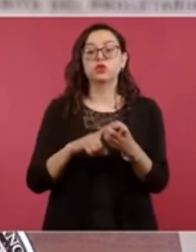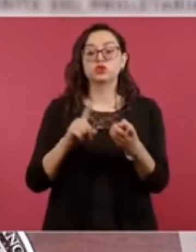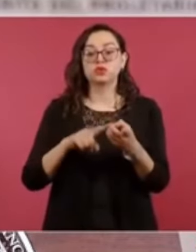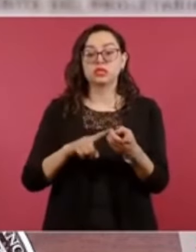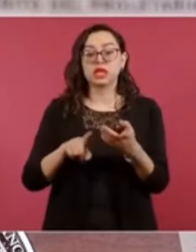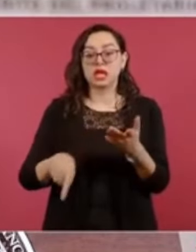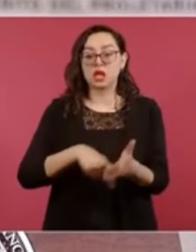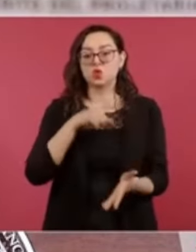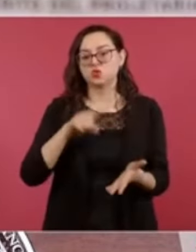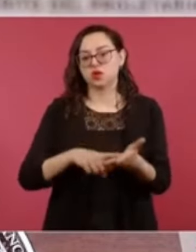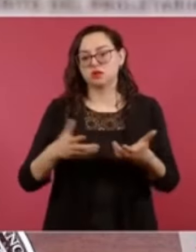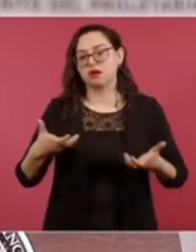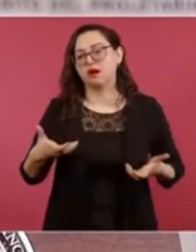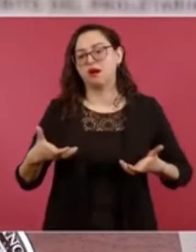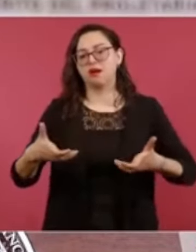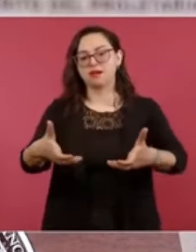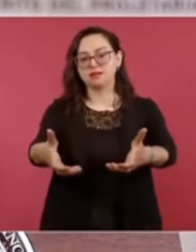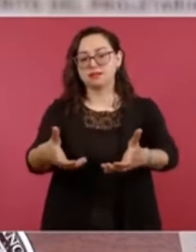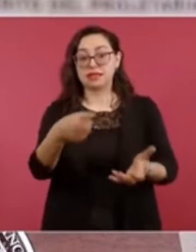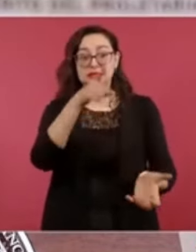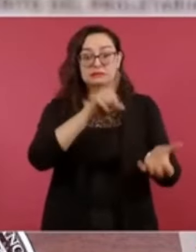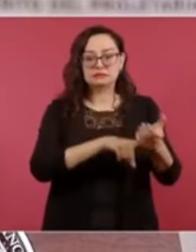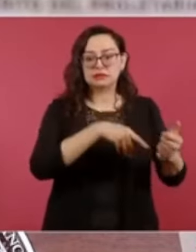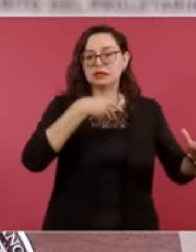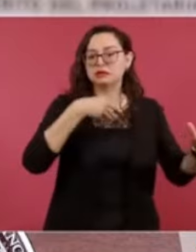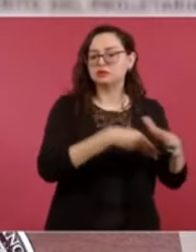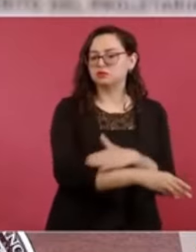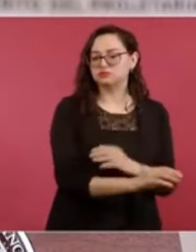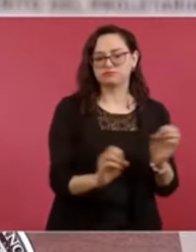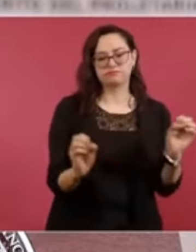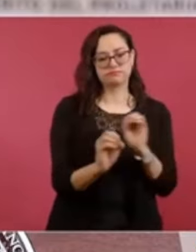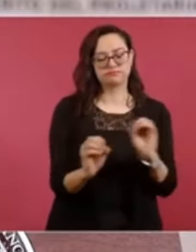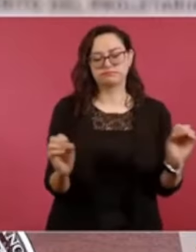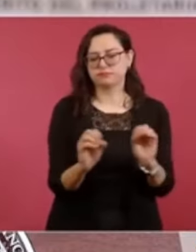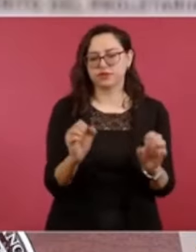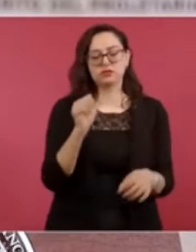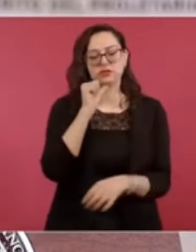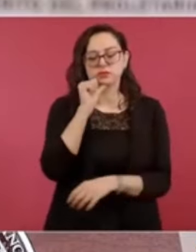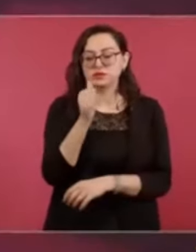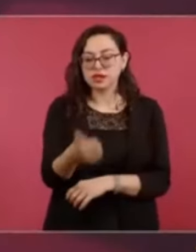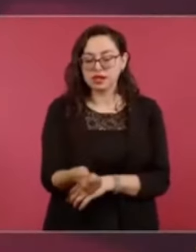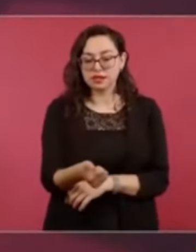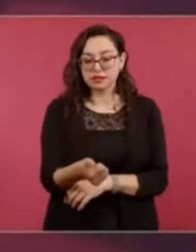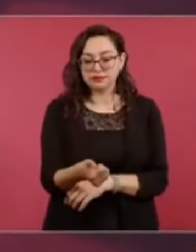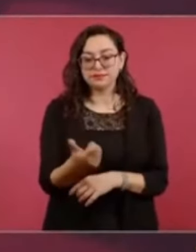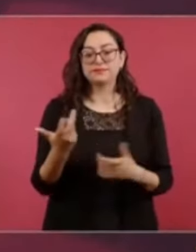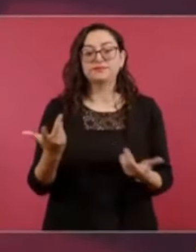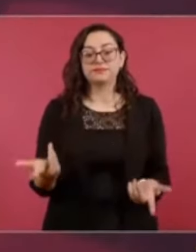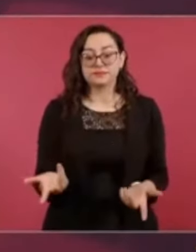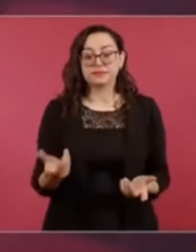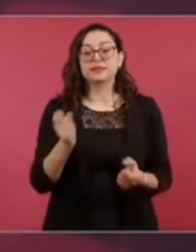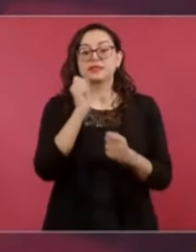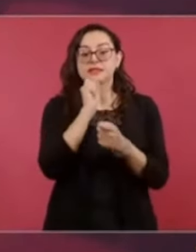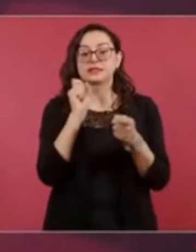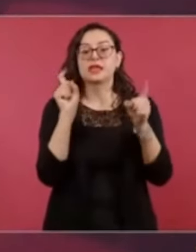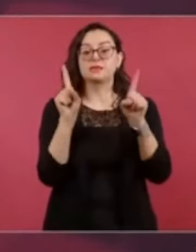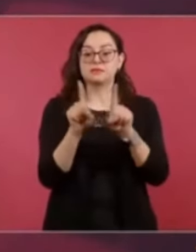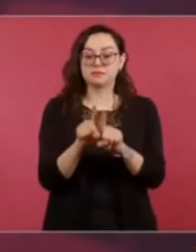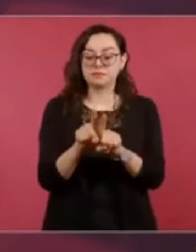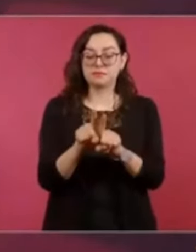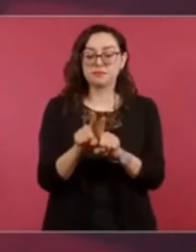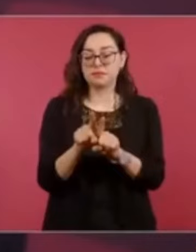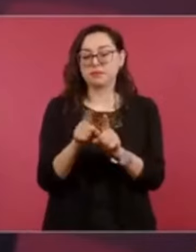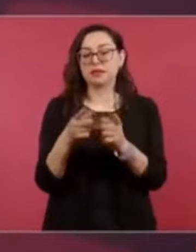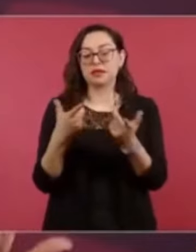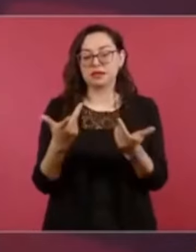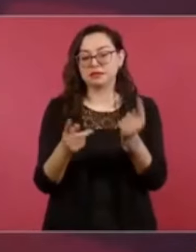pública y no ocurrió en las instalaciones de algún sistema de transporte. Esto fue aclarado también por el organismo